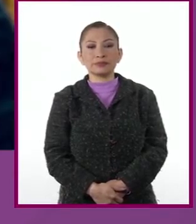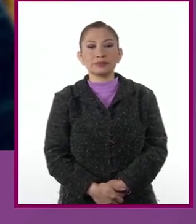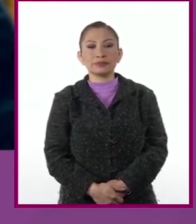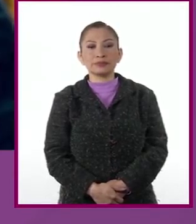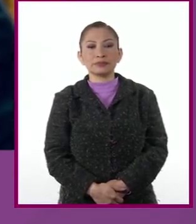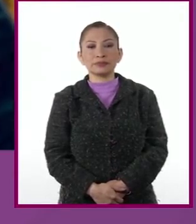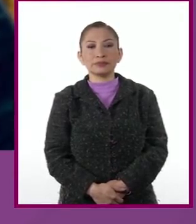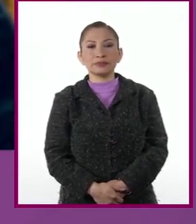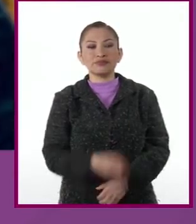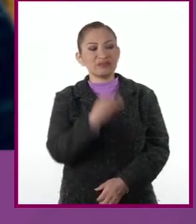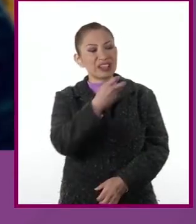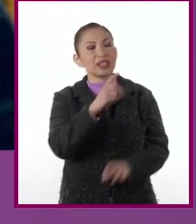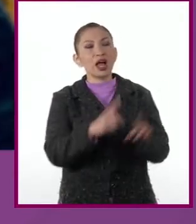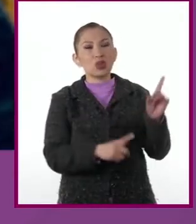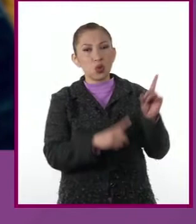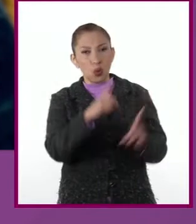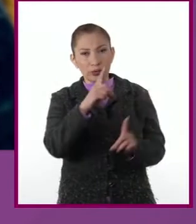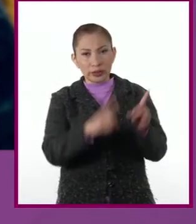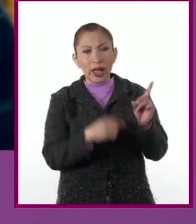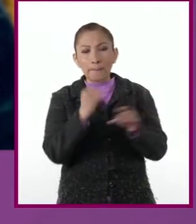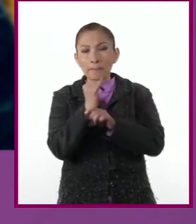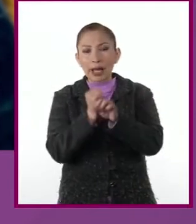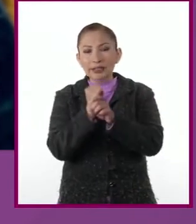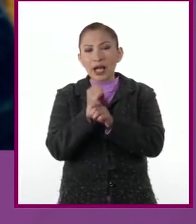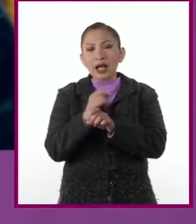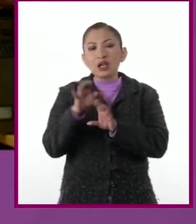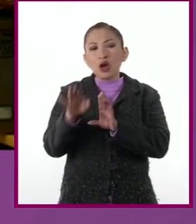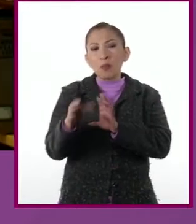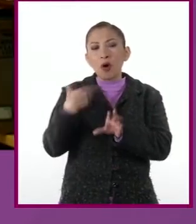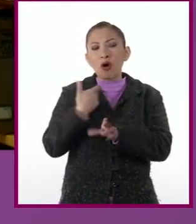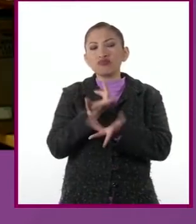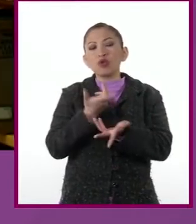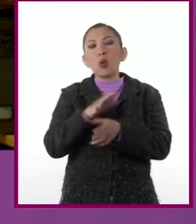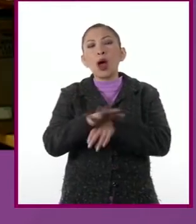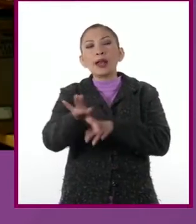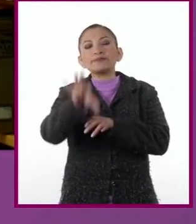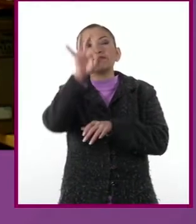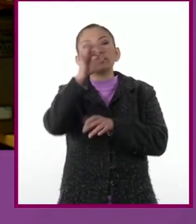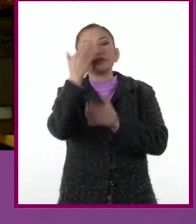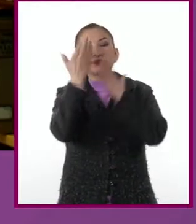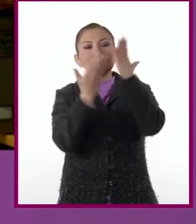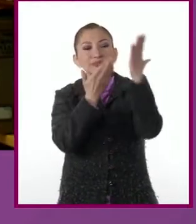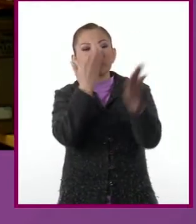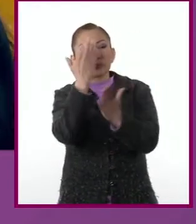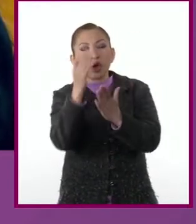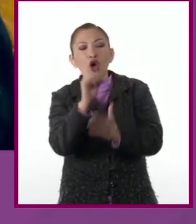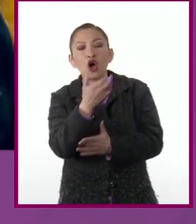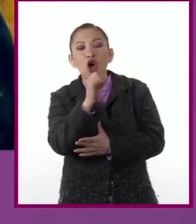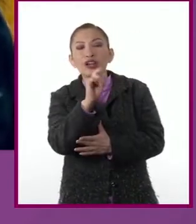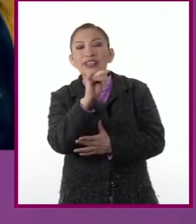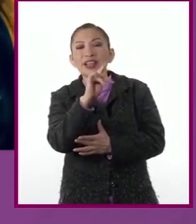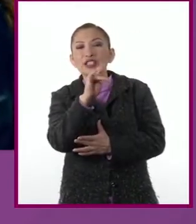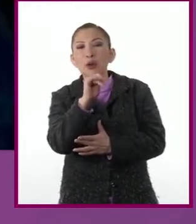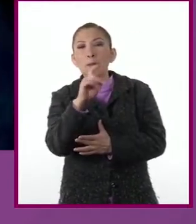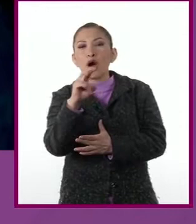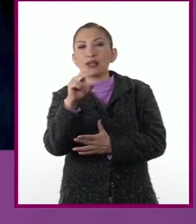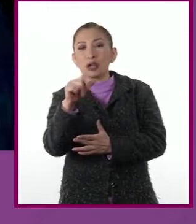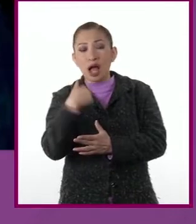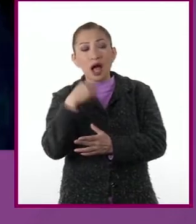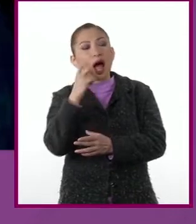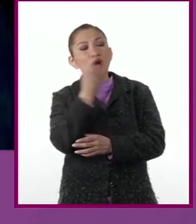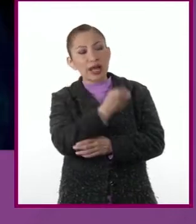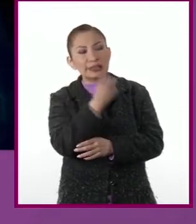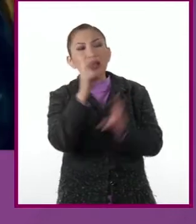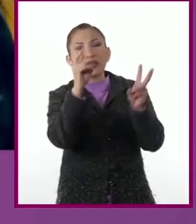Esta duda nos puede servir para investigar acerca de la orientación vocacional. Sí, si es buena. Con este tema puede quedar